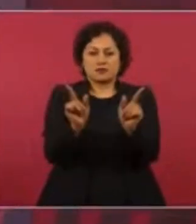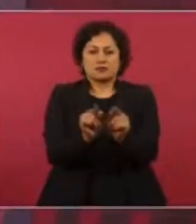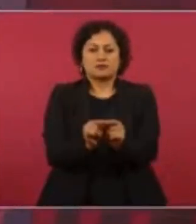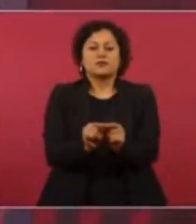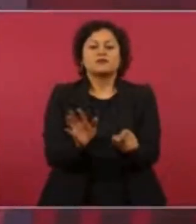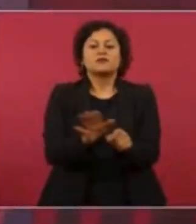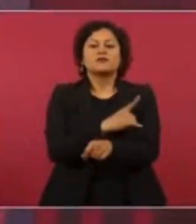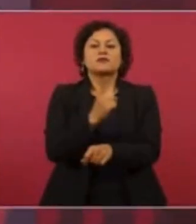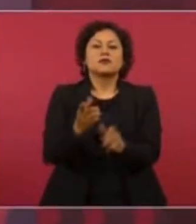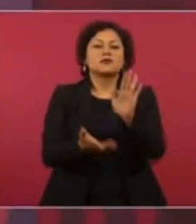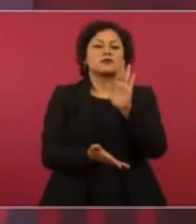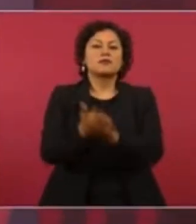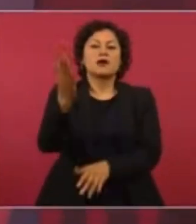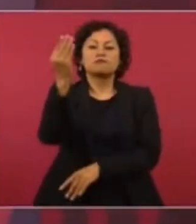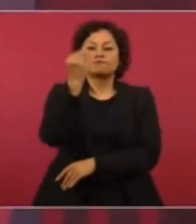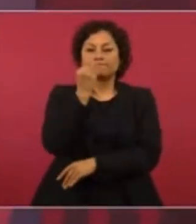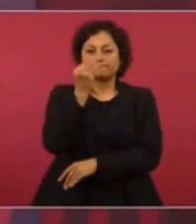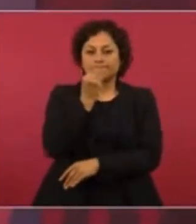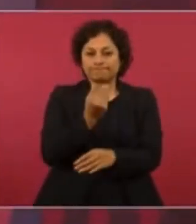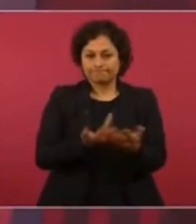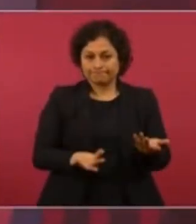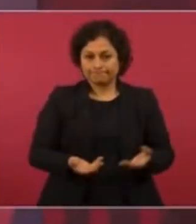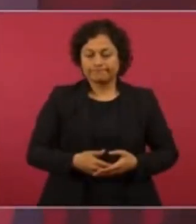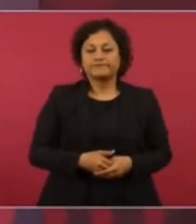queremos ir a desayunar. Gracias.